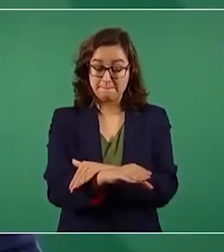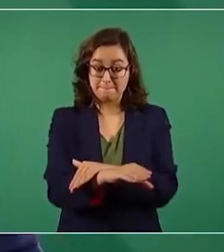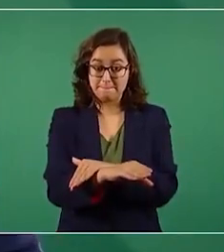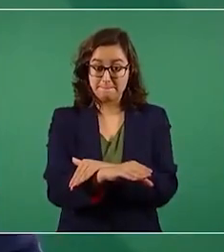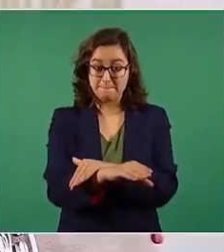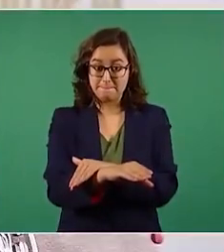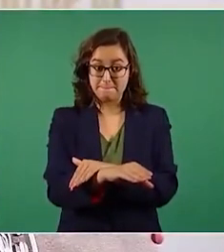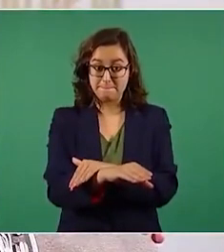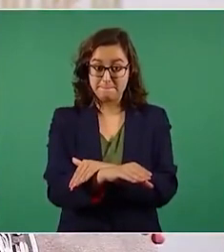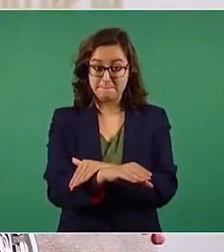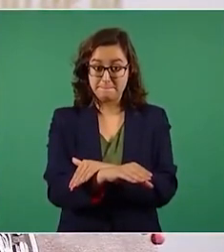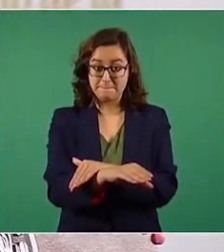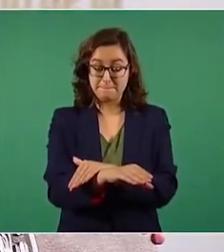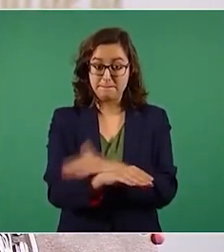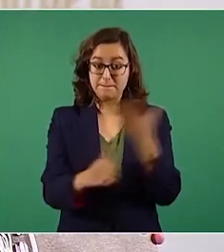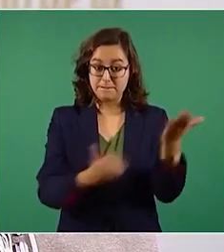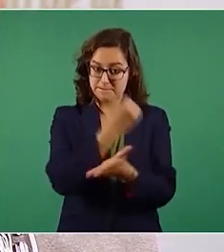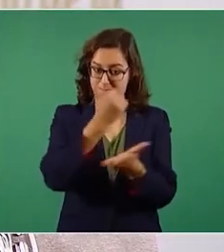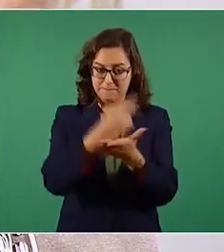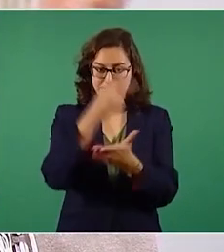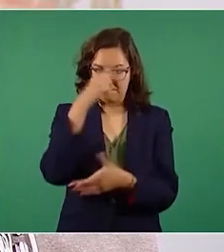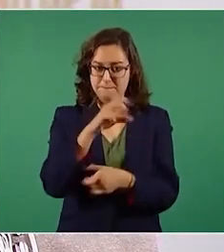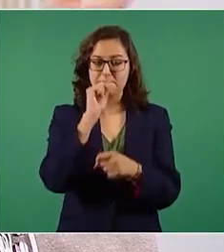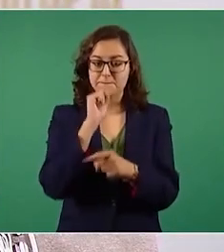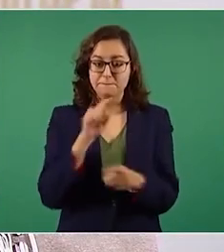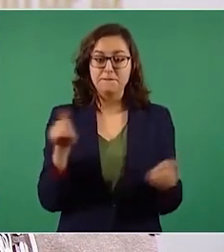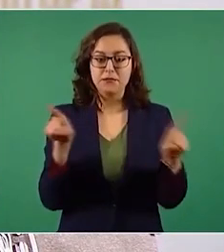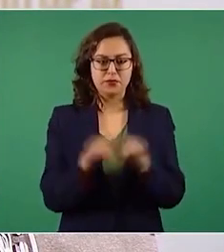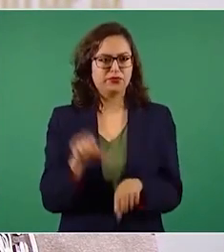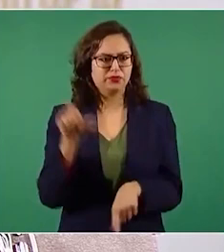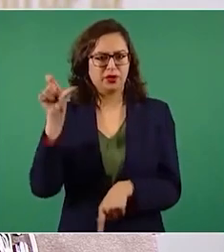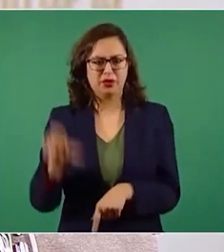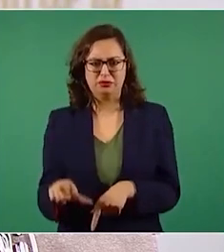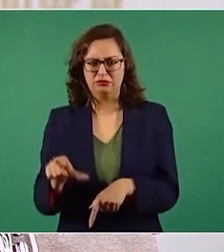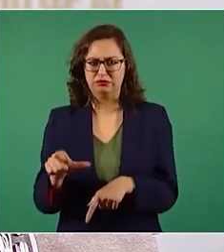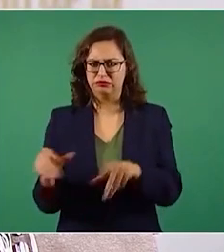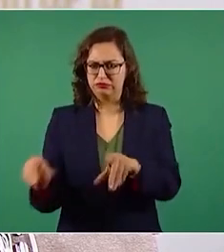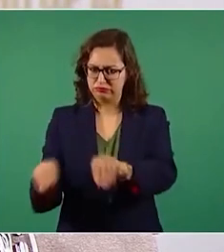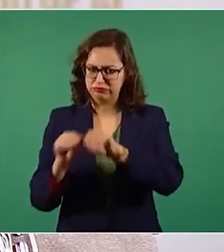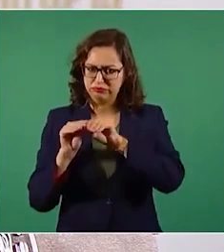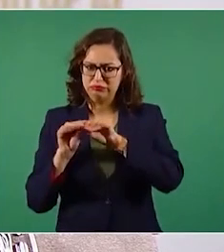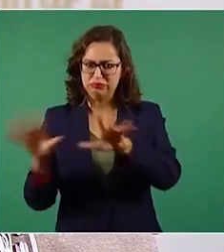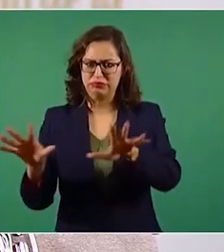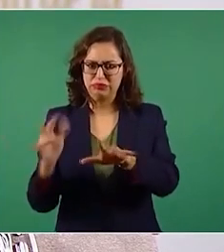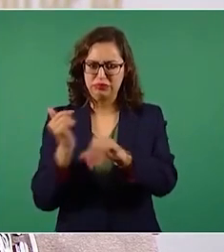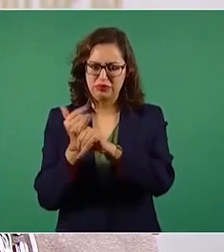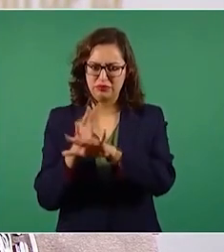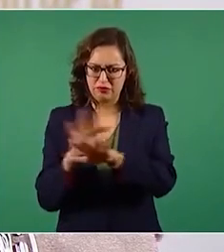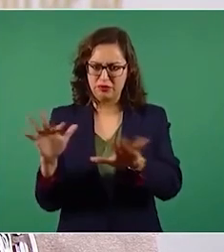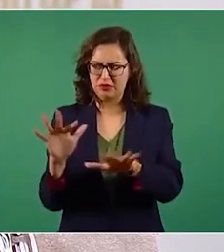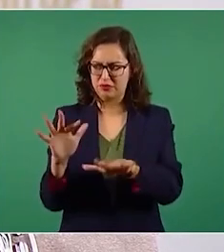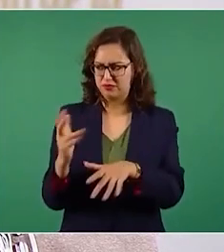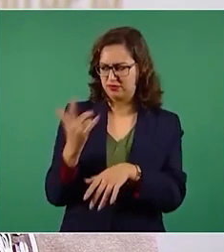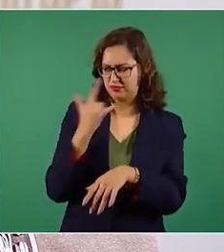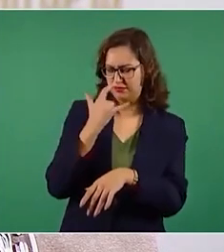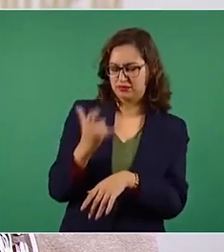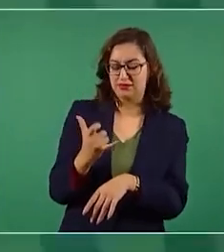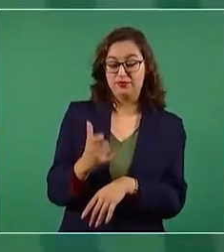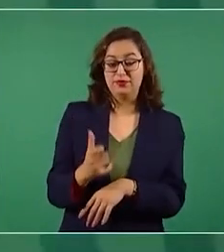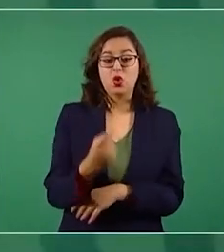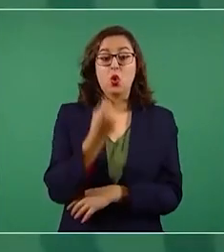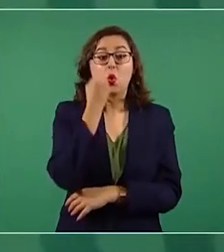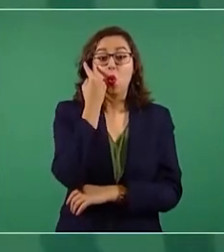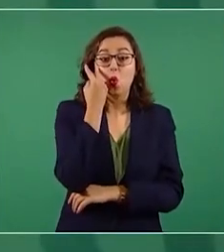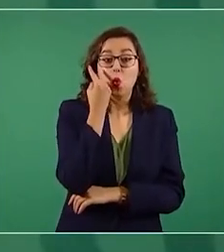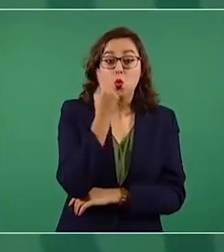para el caso específico de la Ciudad de México, que hoy algún periódico sacaba en primera plana información sobre esto, menos